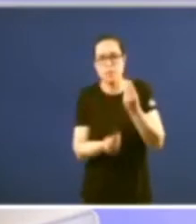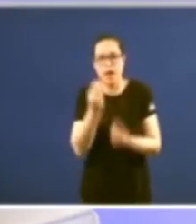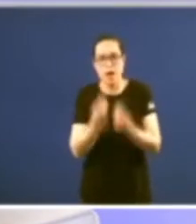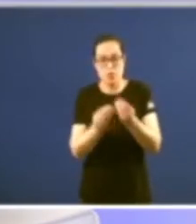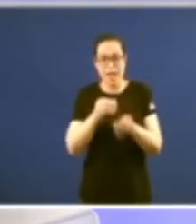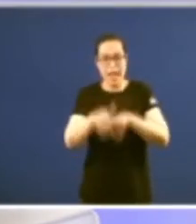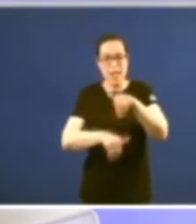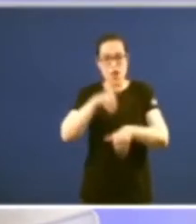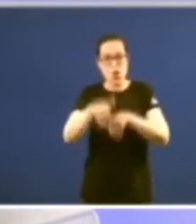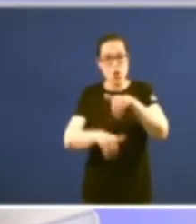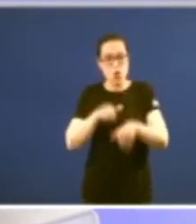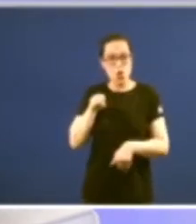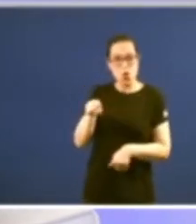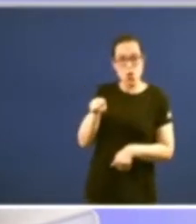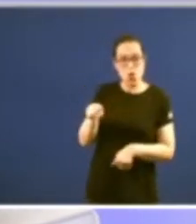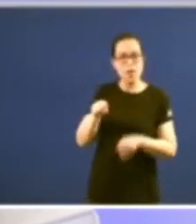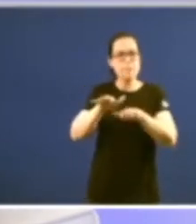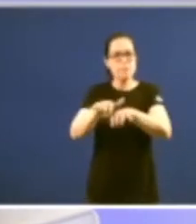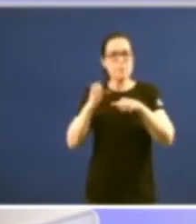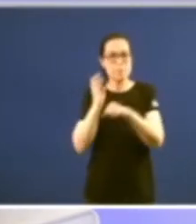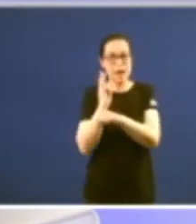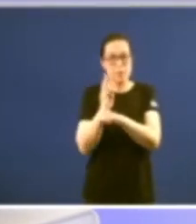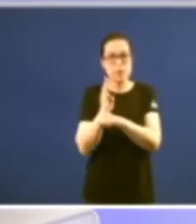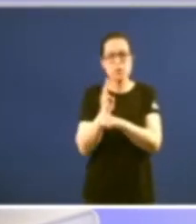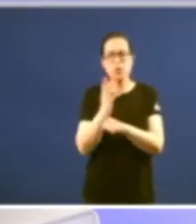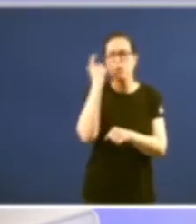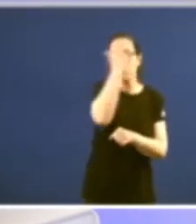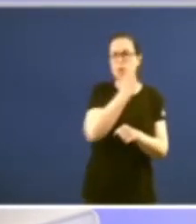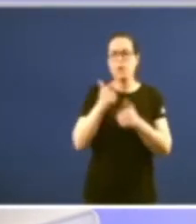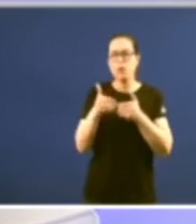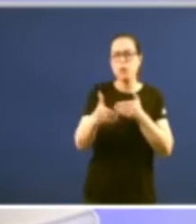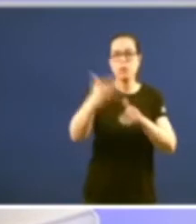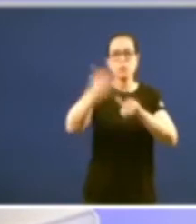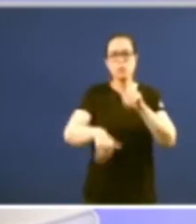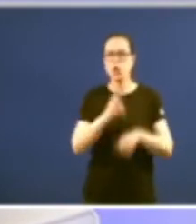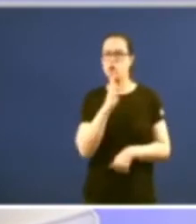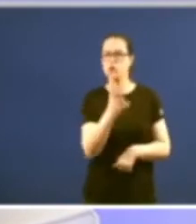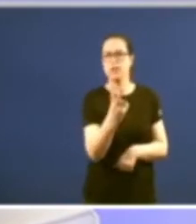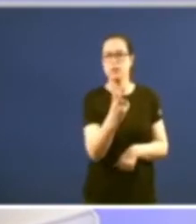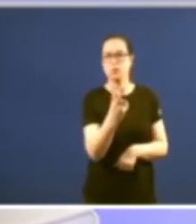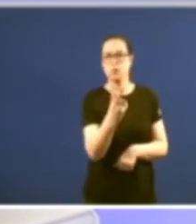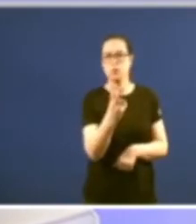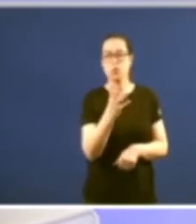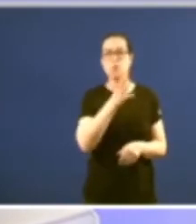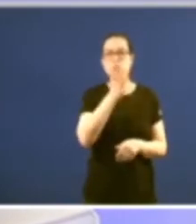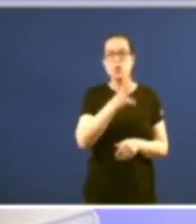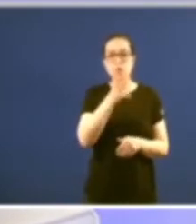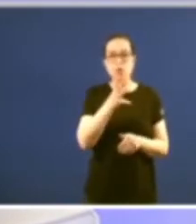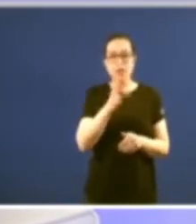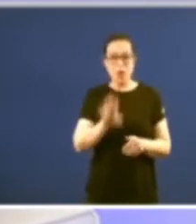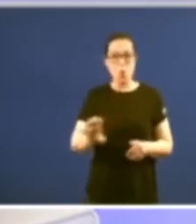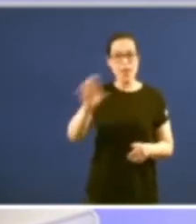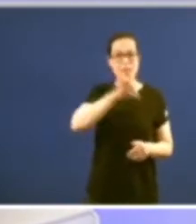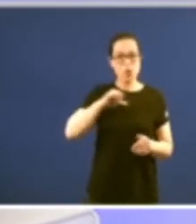eleccións para un Parlamento que vai durar dous anos porque cando se celebren as novas eleccións das comunidades autónomas de vía lenta todas